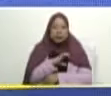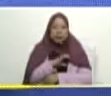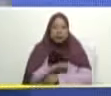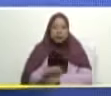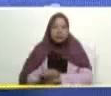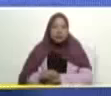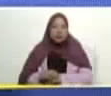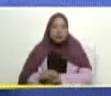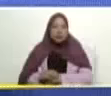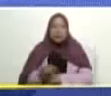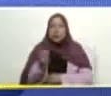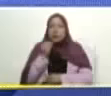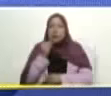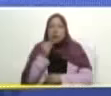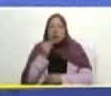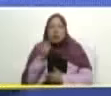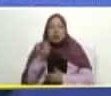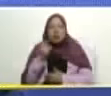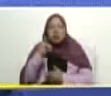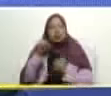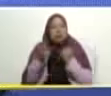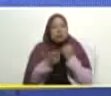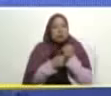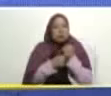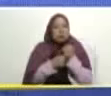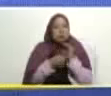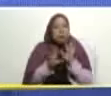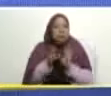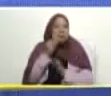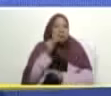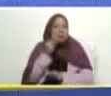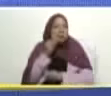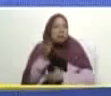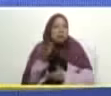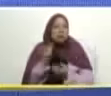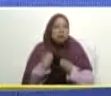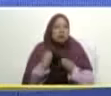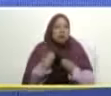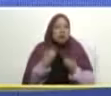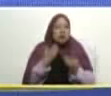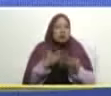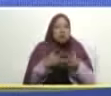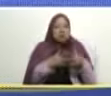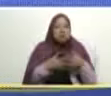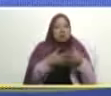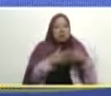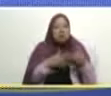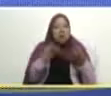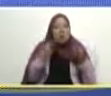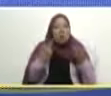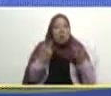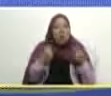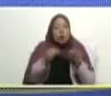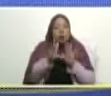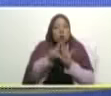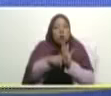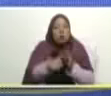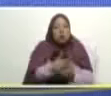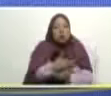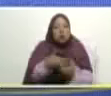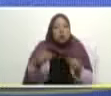donde está el Bobolongo vale quien sabe del Bobolongo en que parte de Miami vive cuanta plata se llevó cuanto se robó